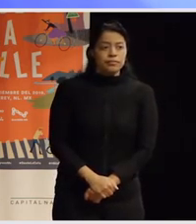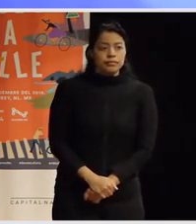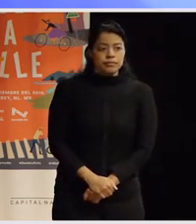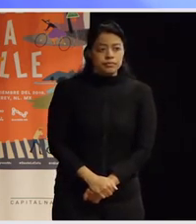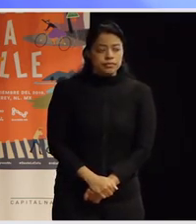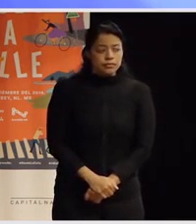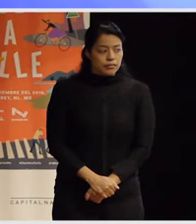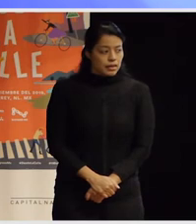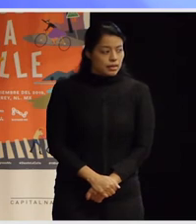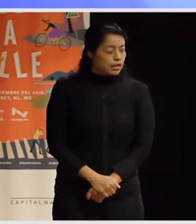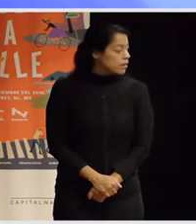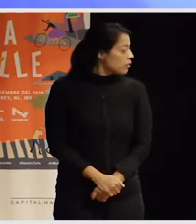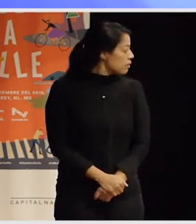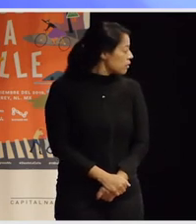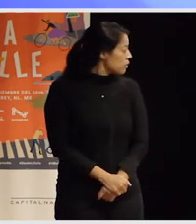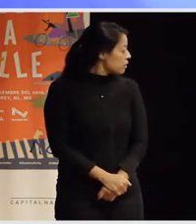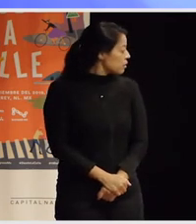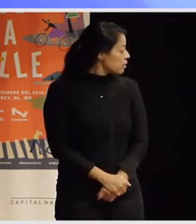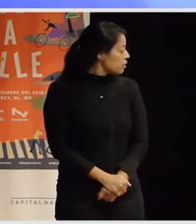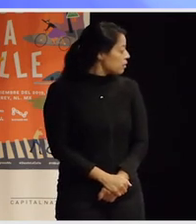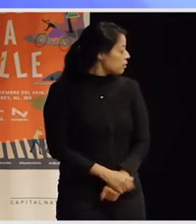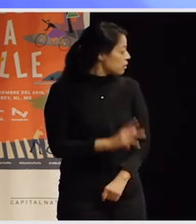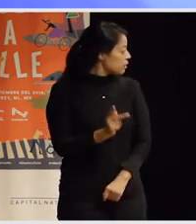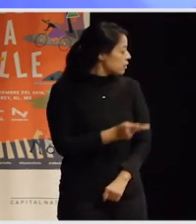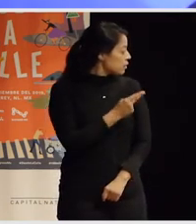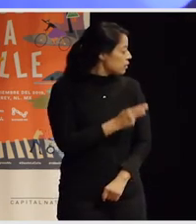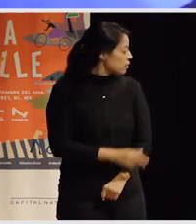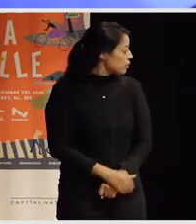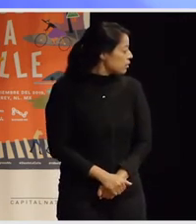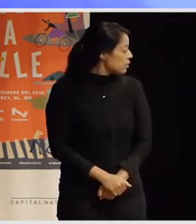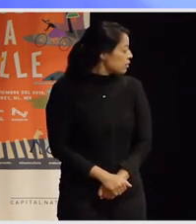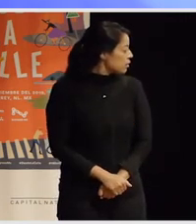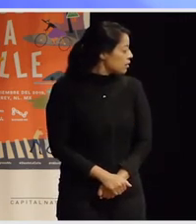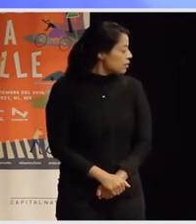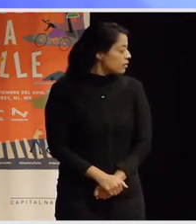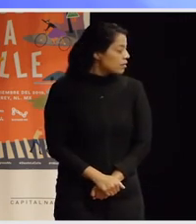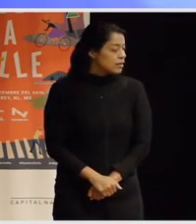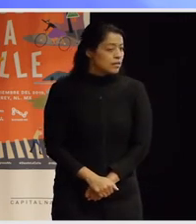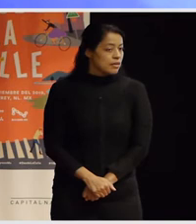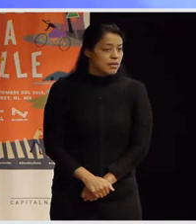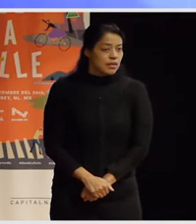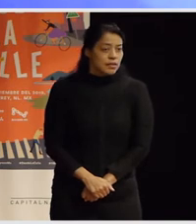Sí, ¿alcanzaste a escuchar bien la pregunta? Creo que sí. Perfecto.